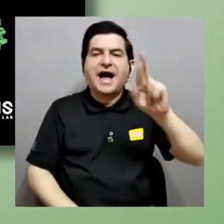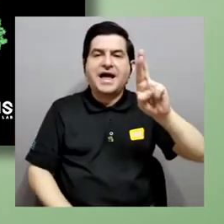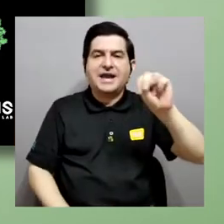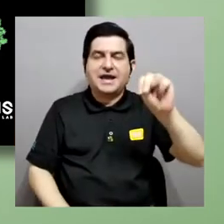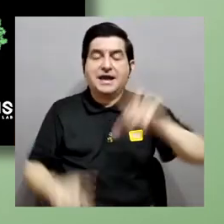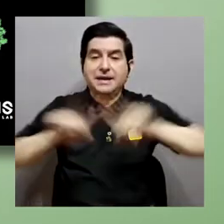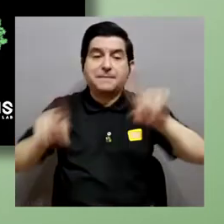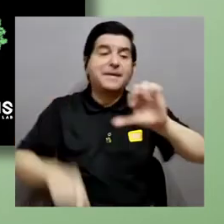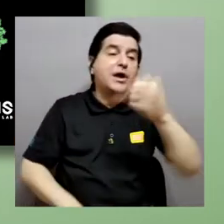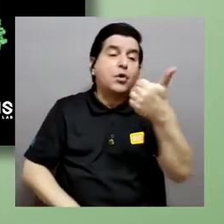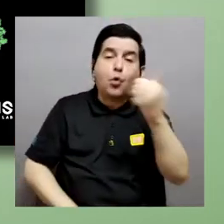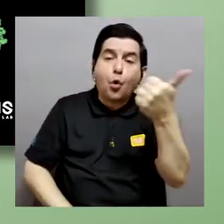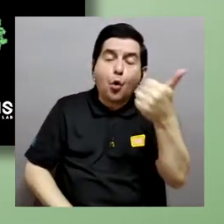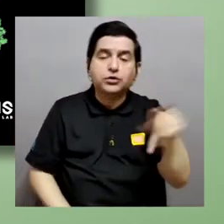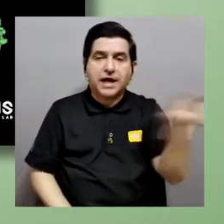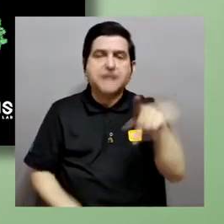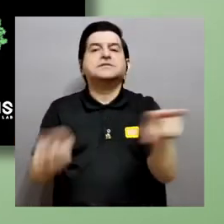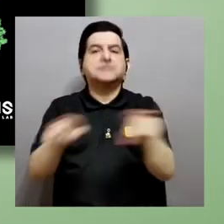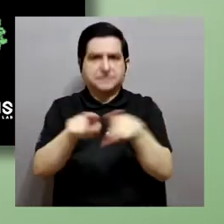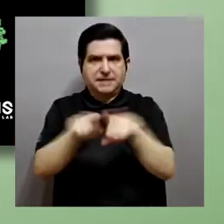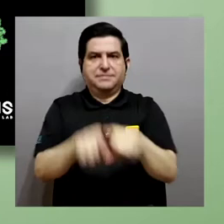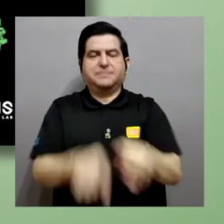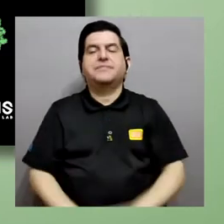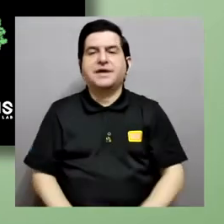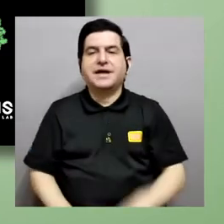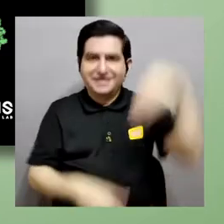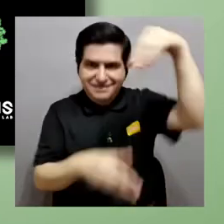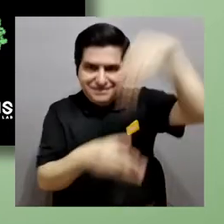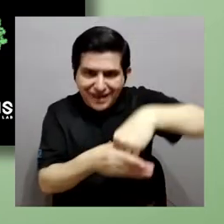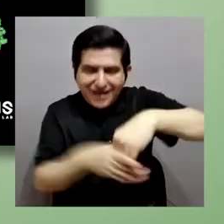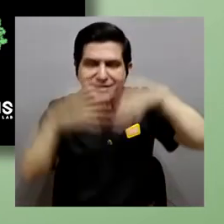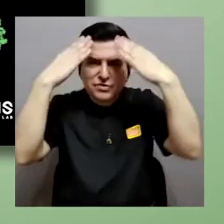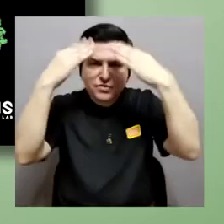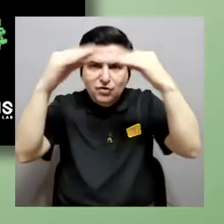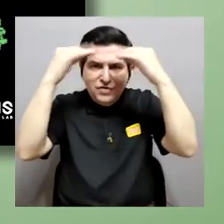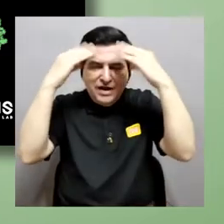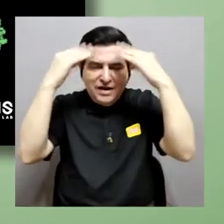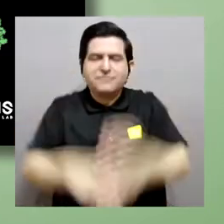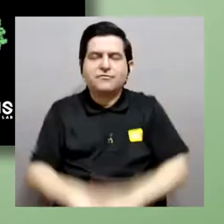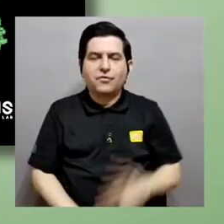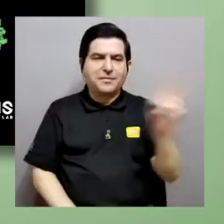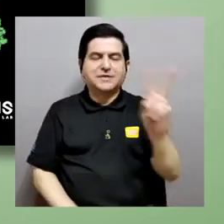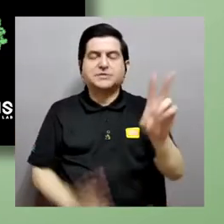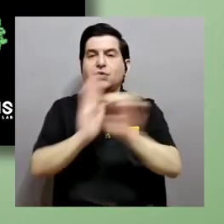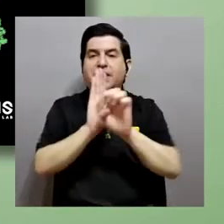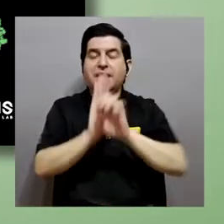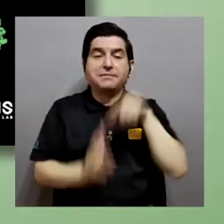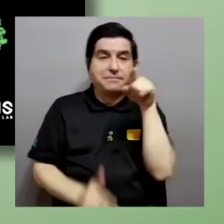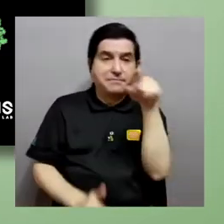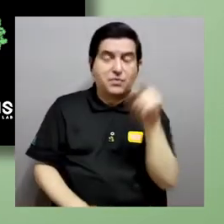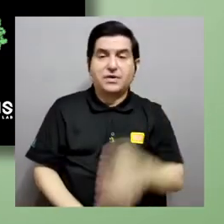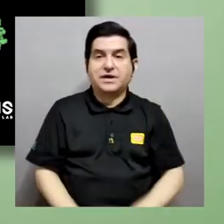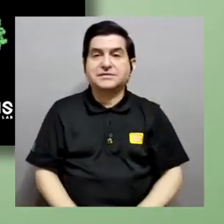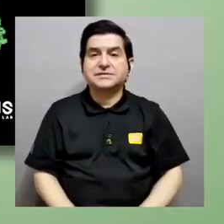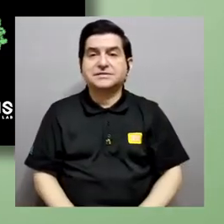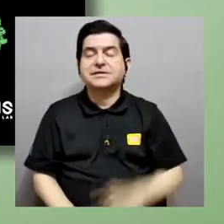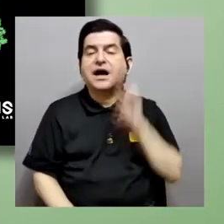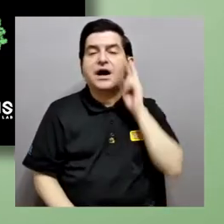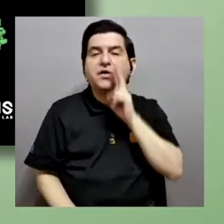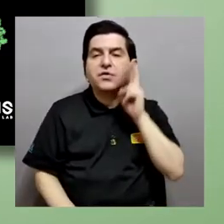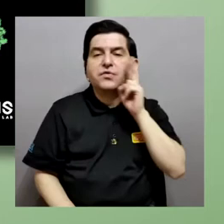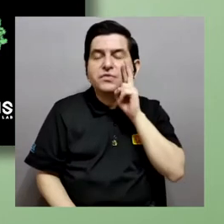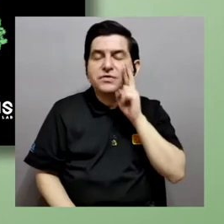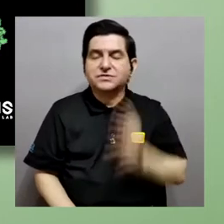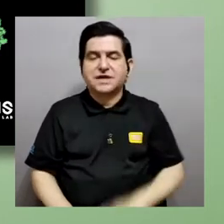proteínas, ¿verdad? Otras proteasas dentro de esta información viral. Por ejemplo, esta que vemos, la rosada, ¿verdad? Que vamos a hablar de ella más